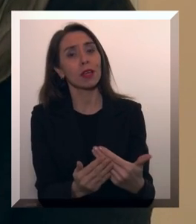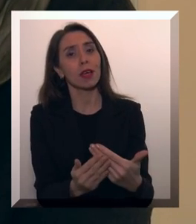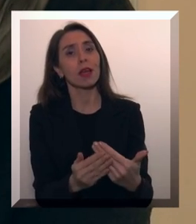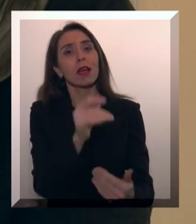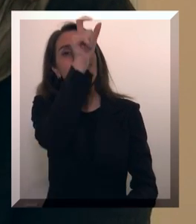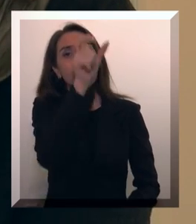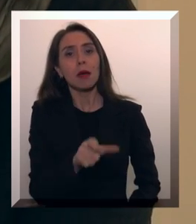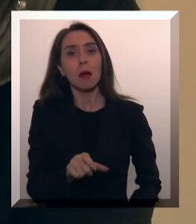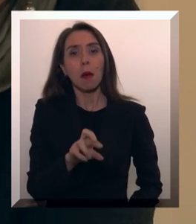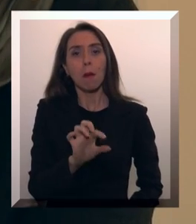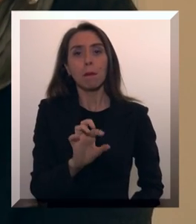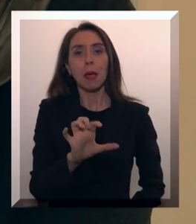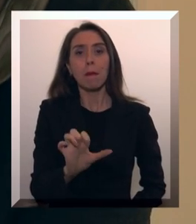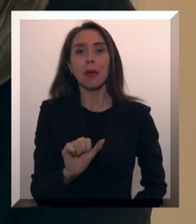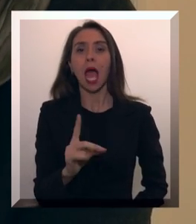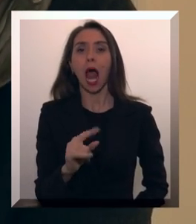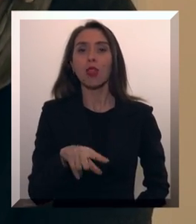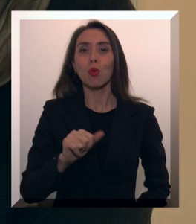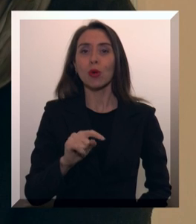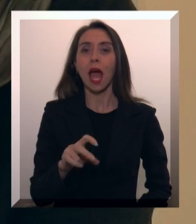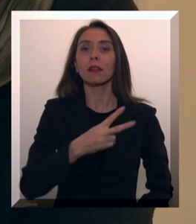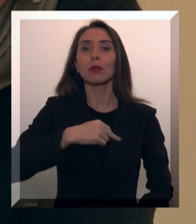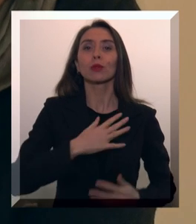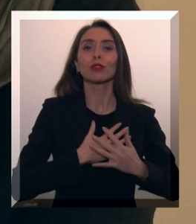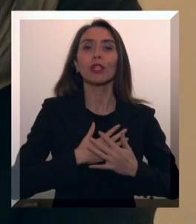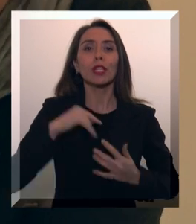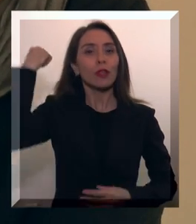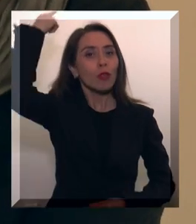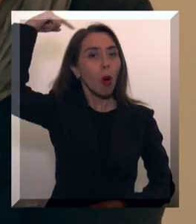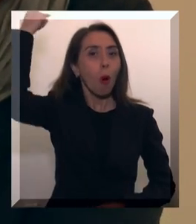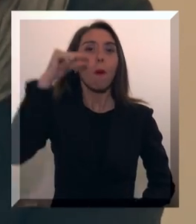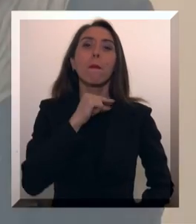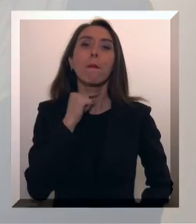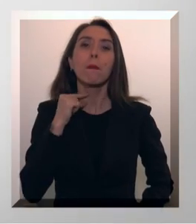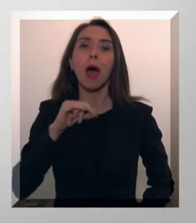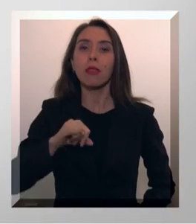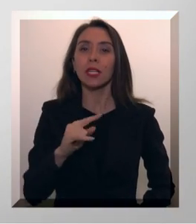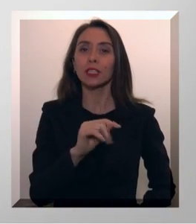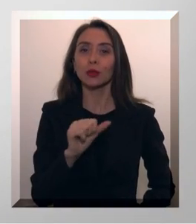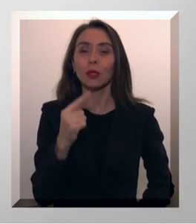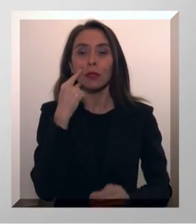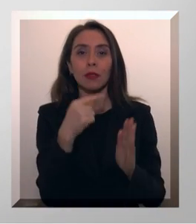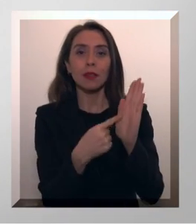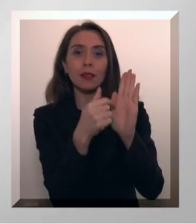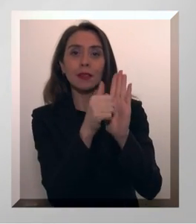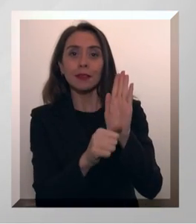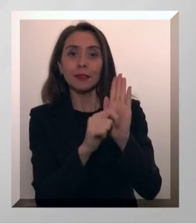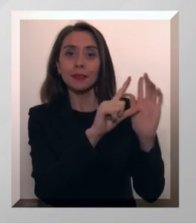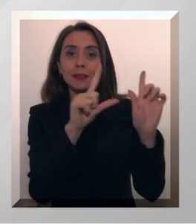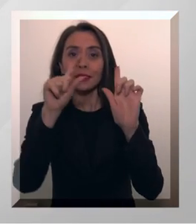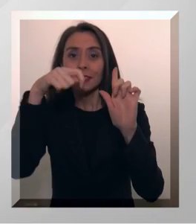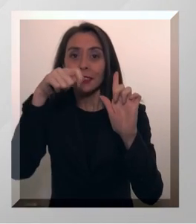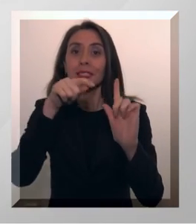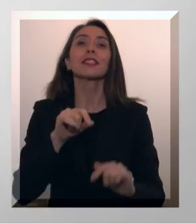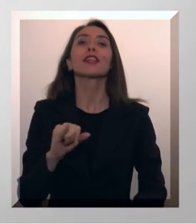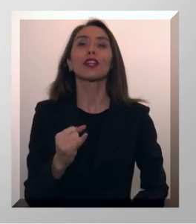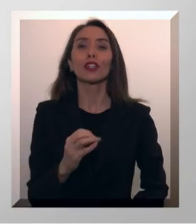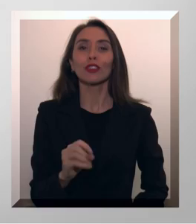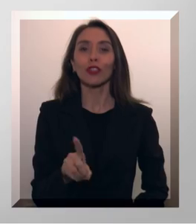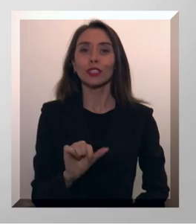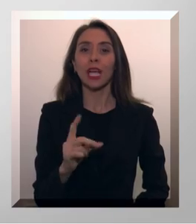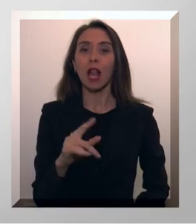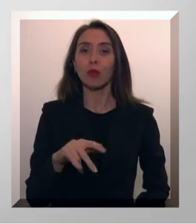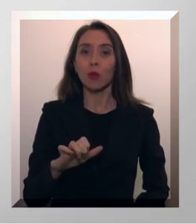como antes Pepe Aldunate, nuestro querido padre jesuita. Imágenes de José Aldunate en el